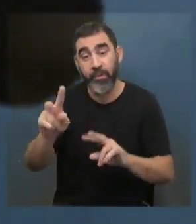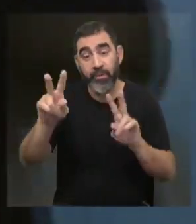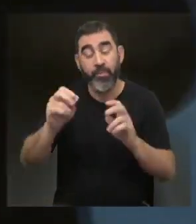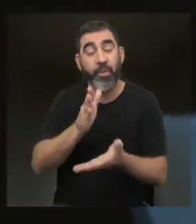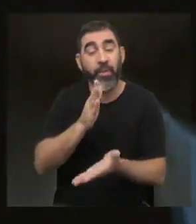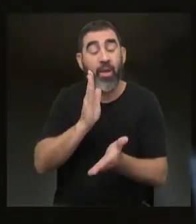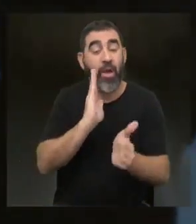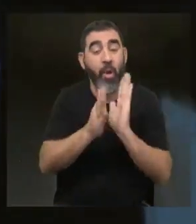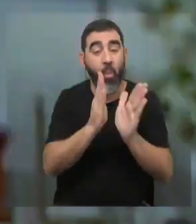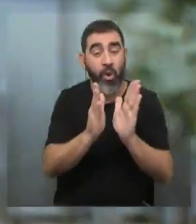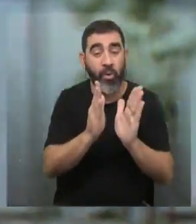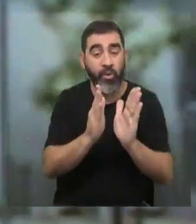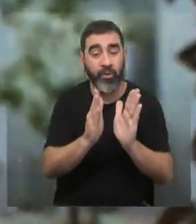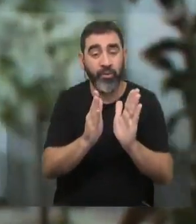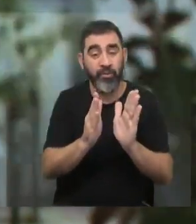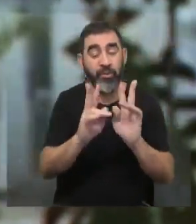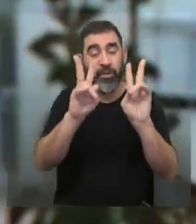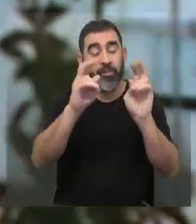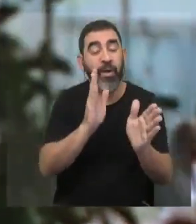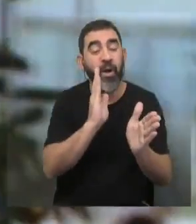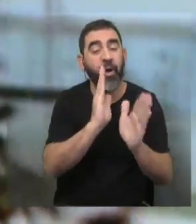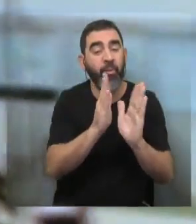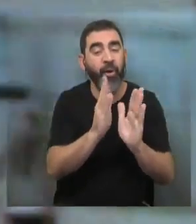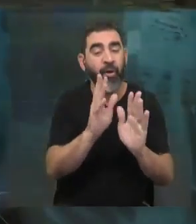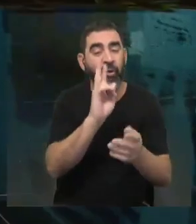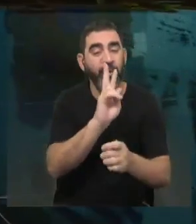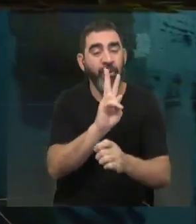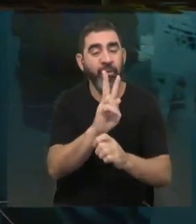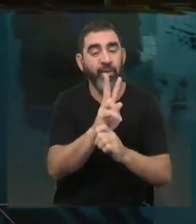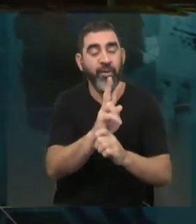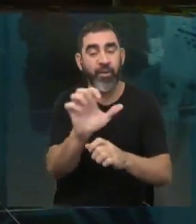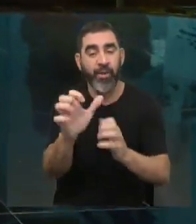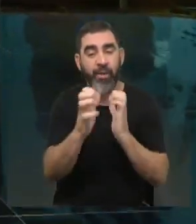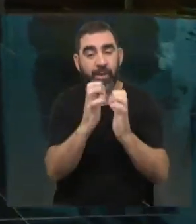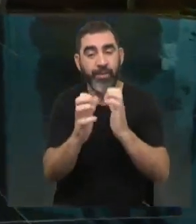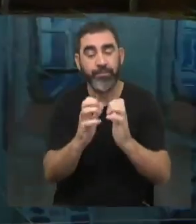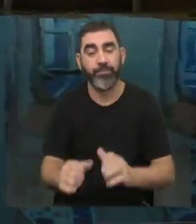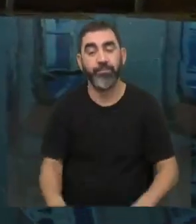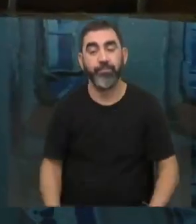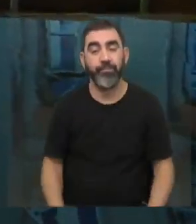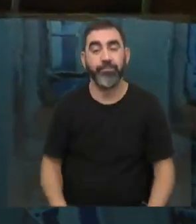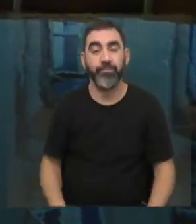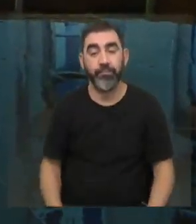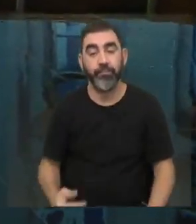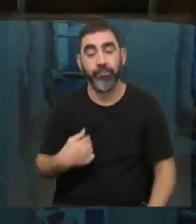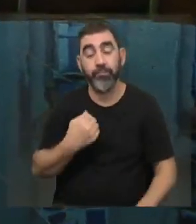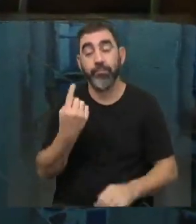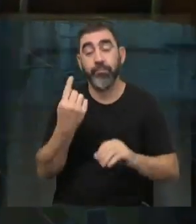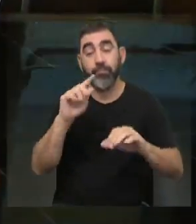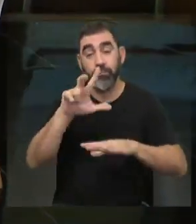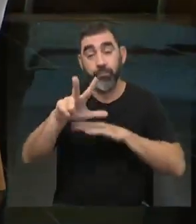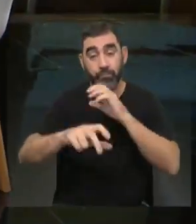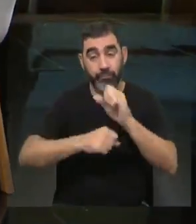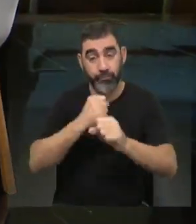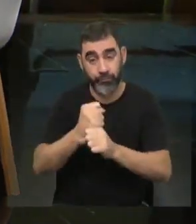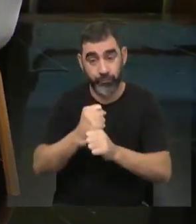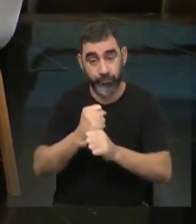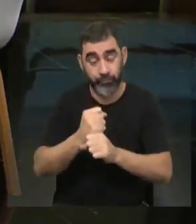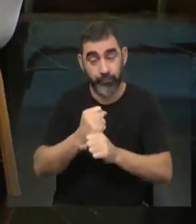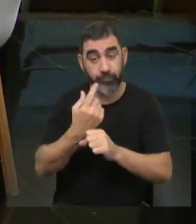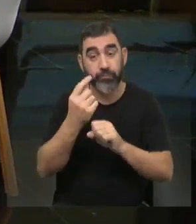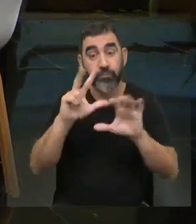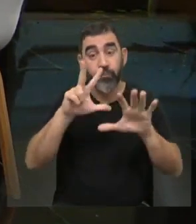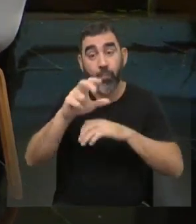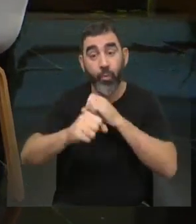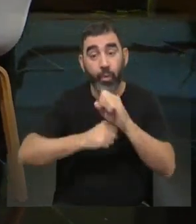del derecho, Ana Laura, pero derecho especializado en el derecho de la energía. Exactamente, sí, al igual que Erika, yo hace 18 años que estoy en el sector